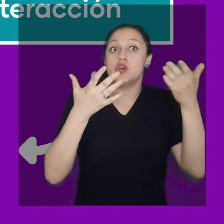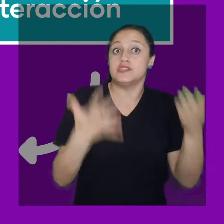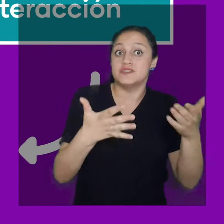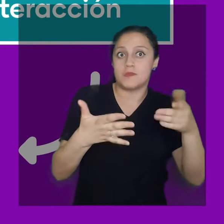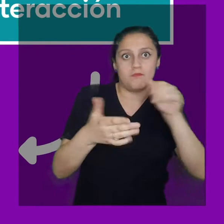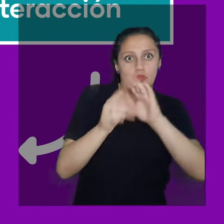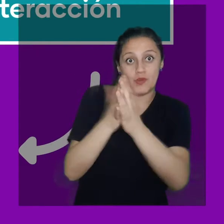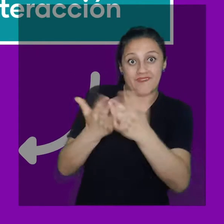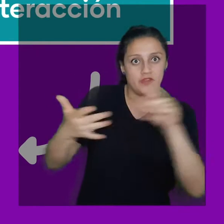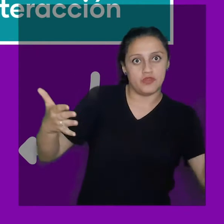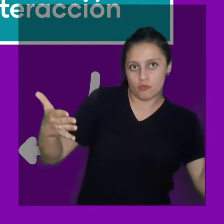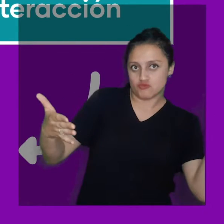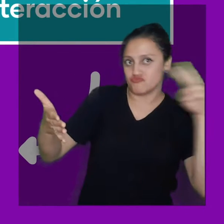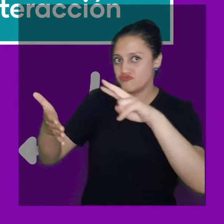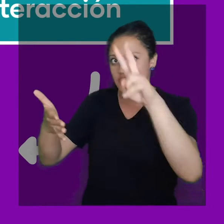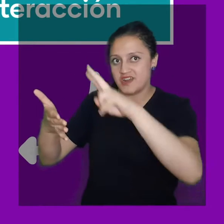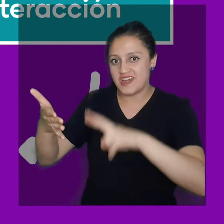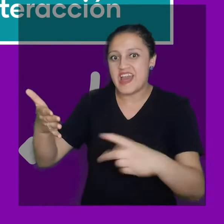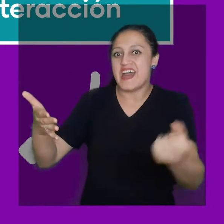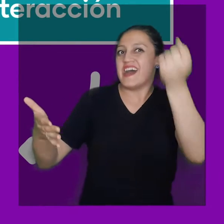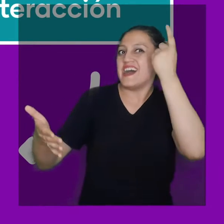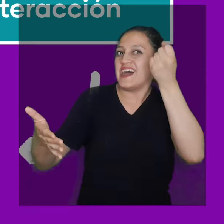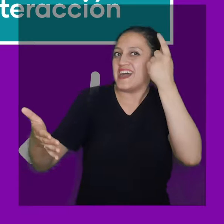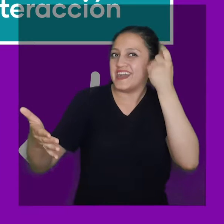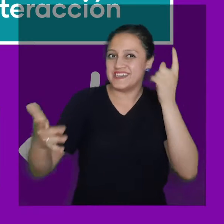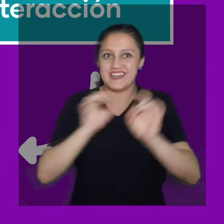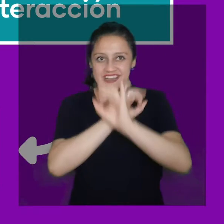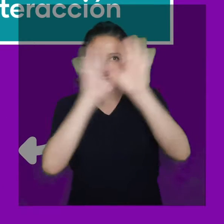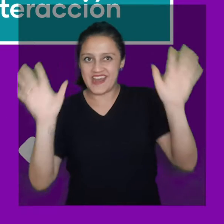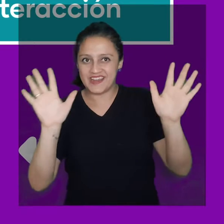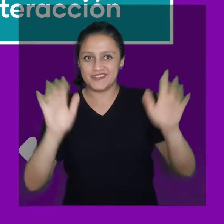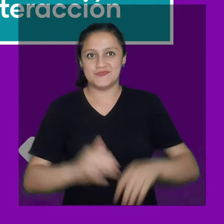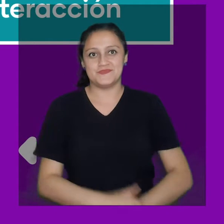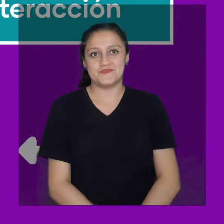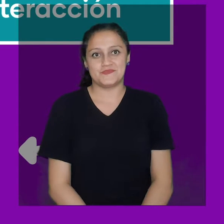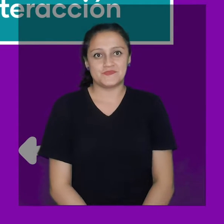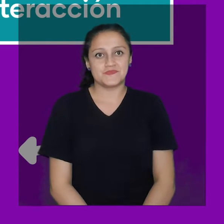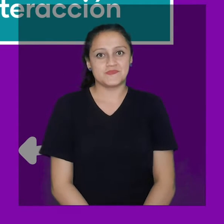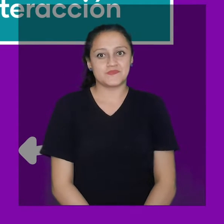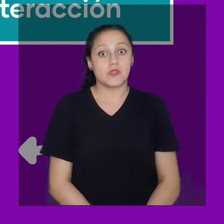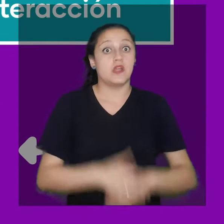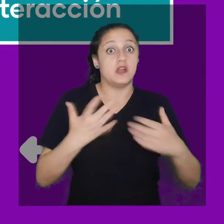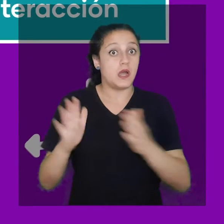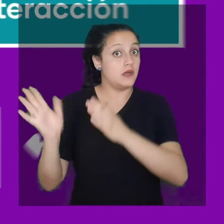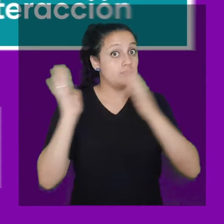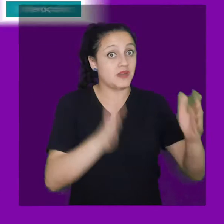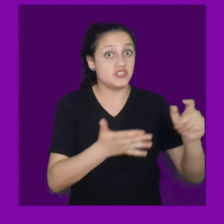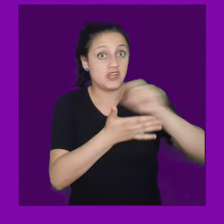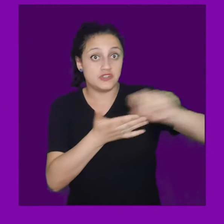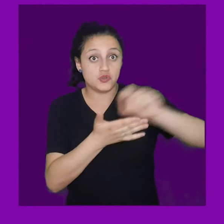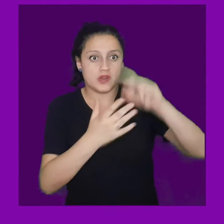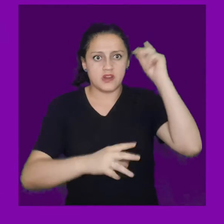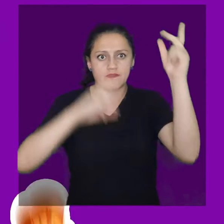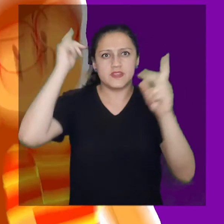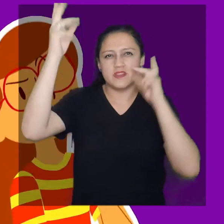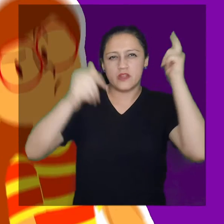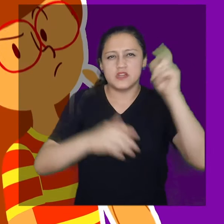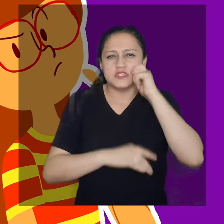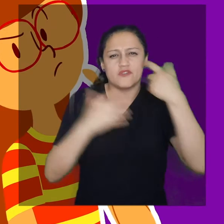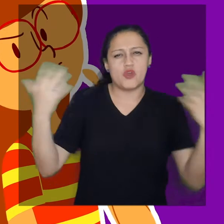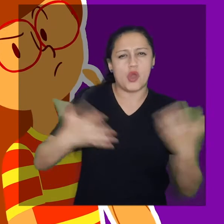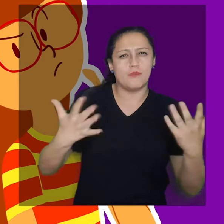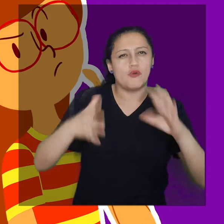grupo, todos centrados en un mismo objetivo, interpretar una obra literaria. ¿Y qué es la escritura